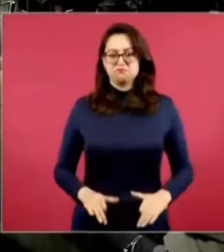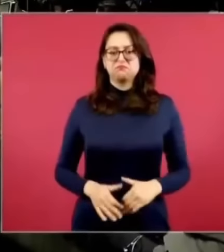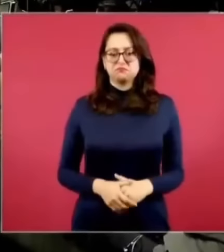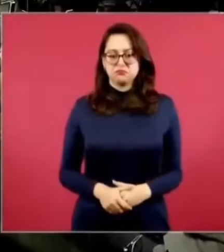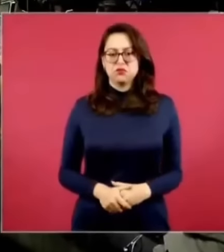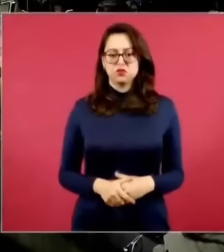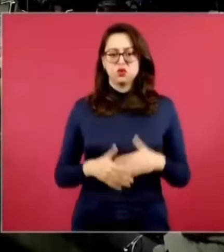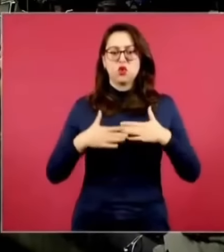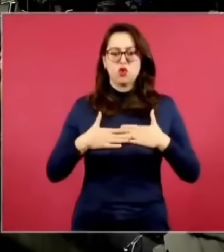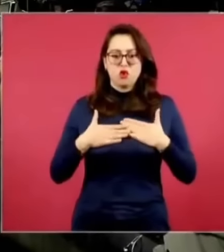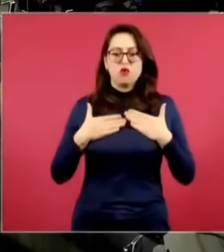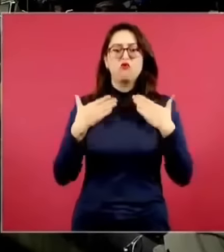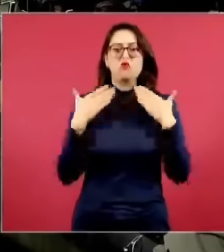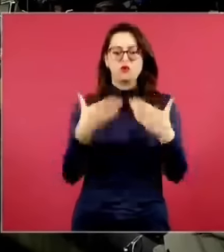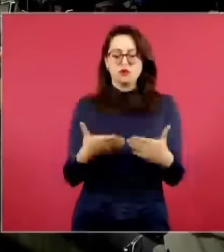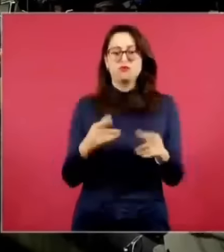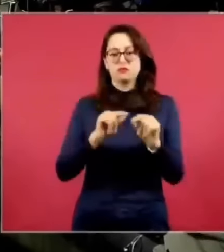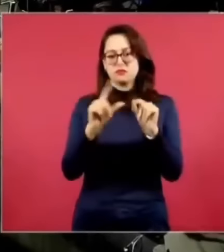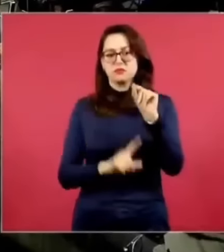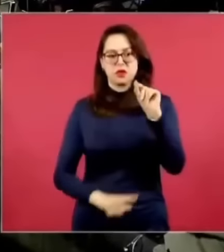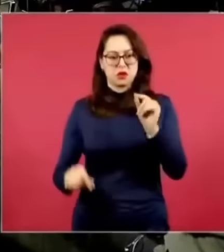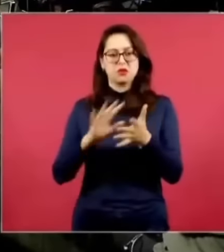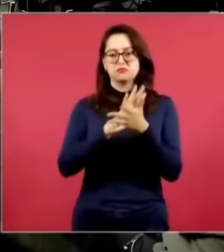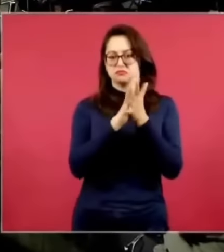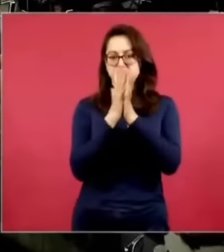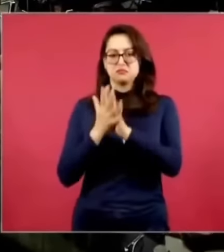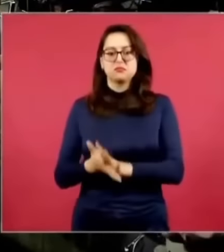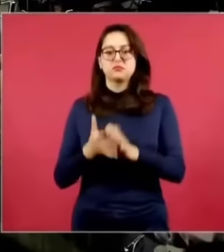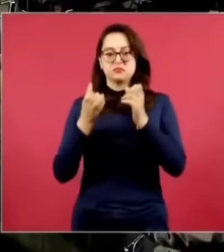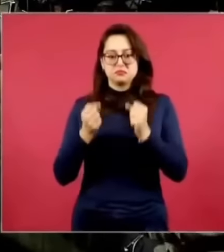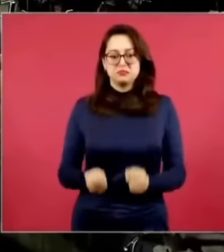transformación. Gracias, presidente.